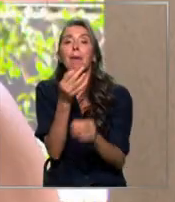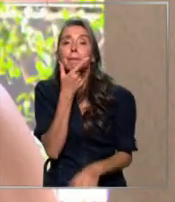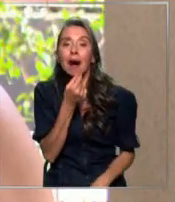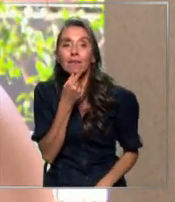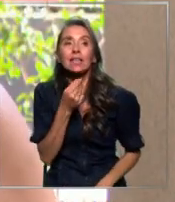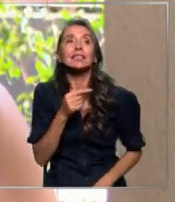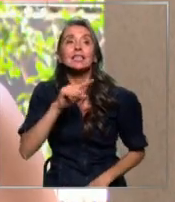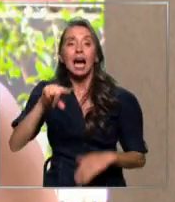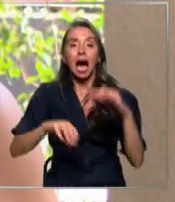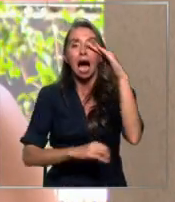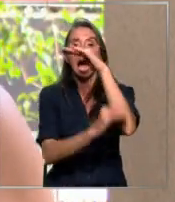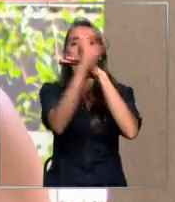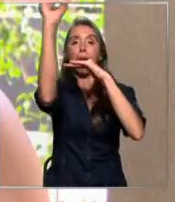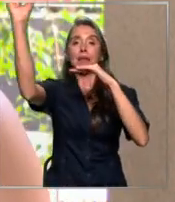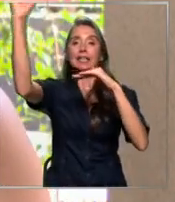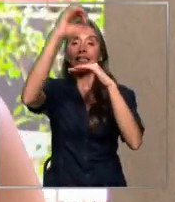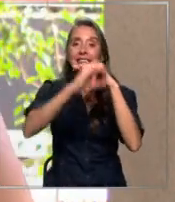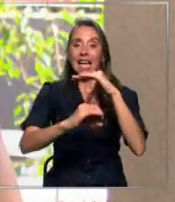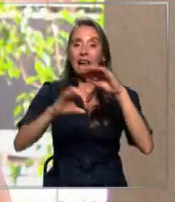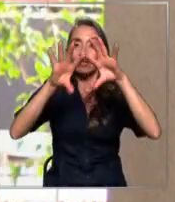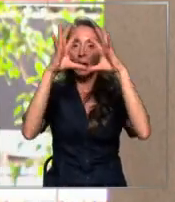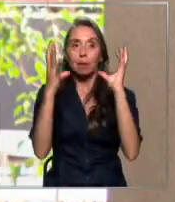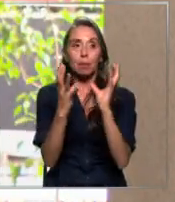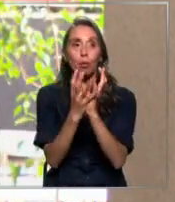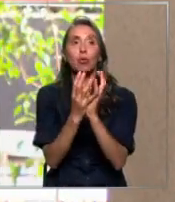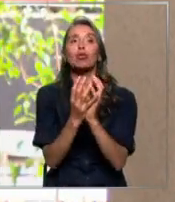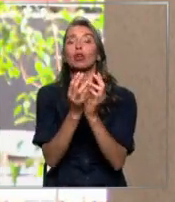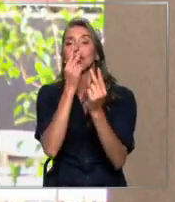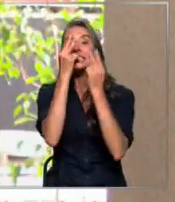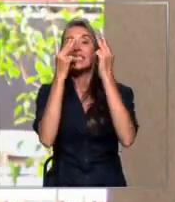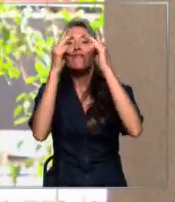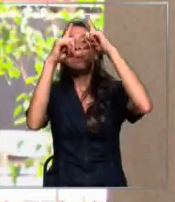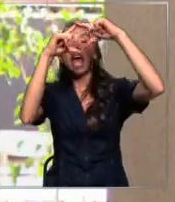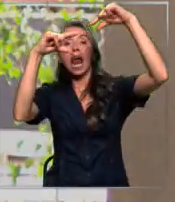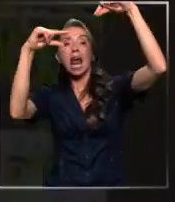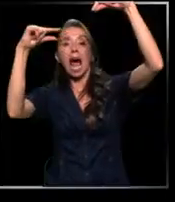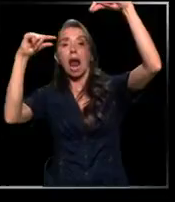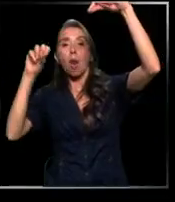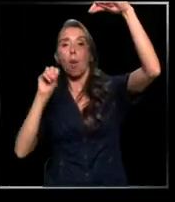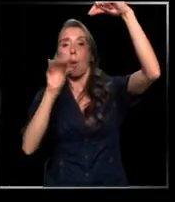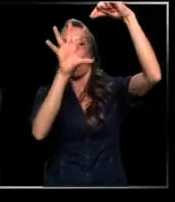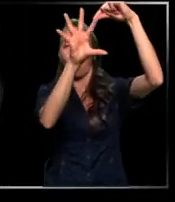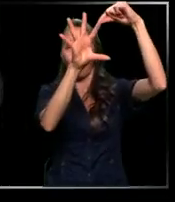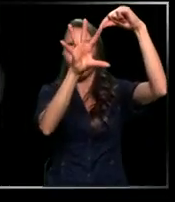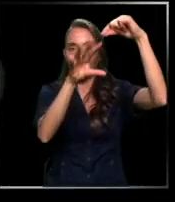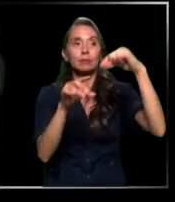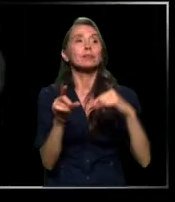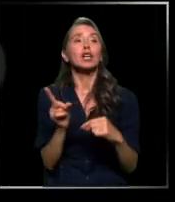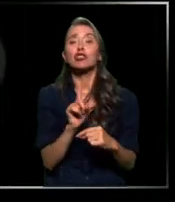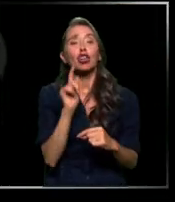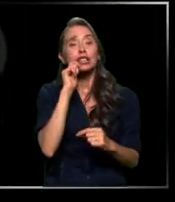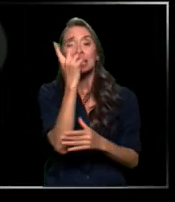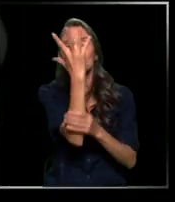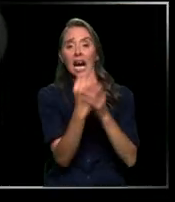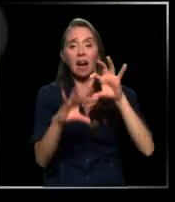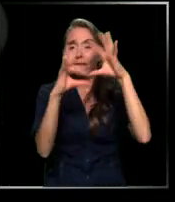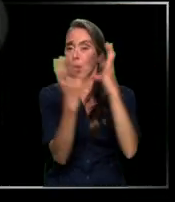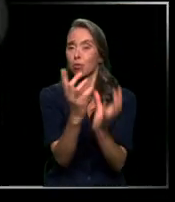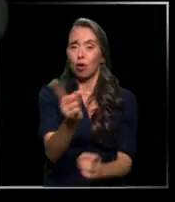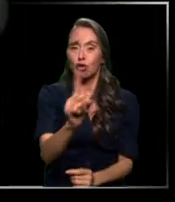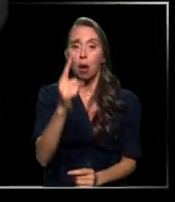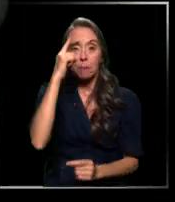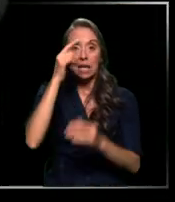todos los amaneceres y atardeceres del mundo se están proyectando sobre la luna y es técnicamente eso. No, no será el fin del mundo ni un ataque